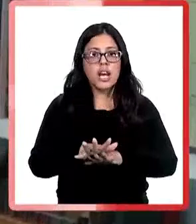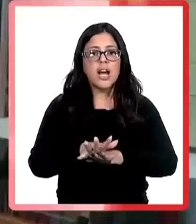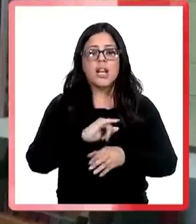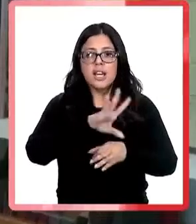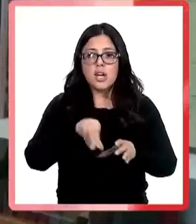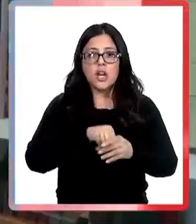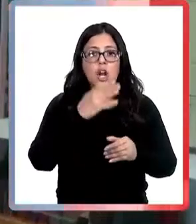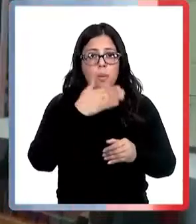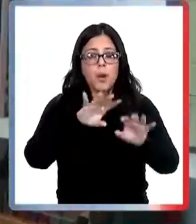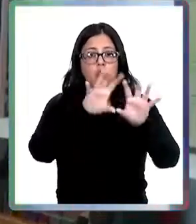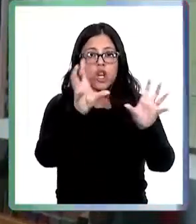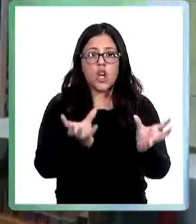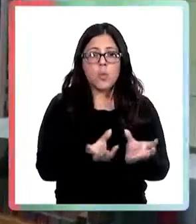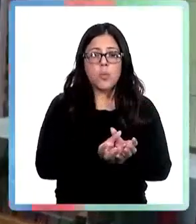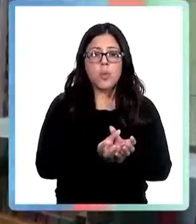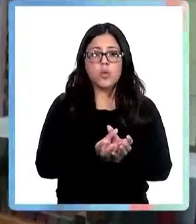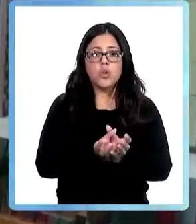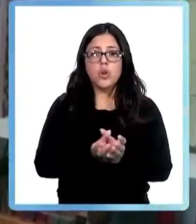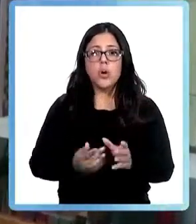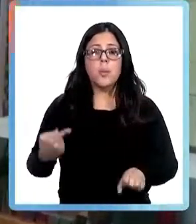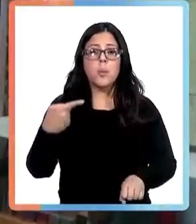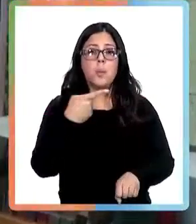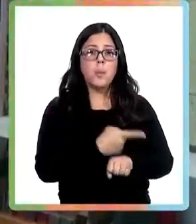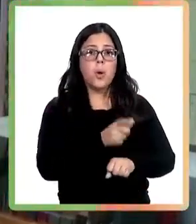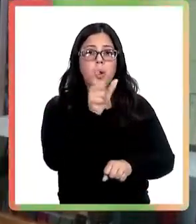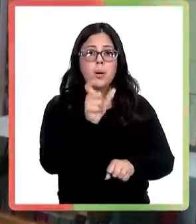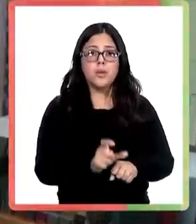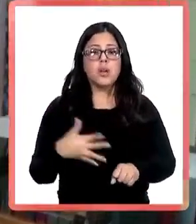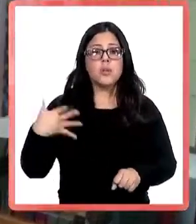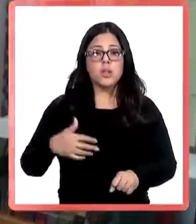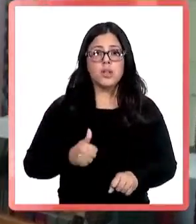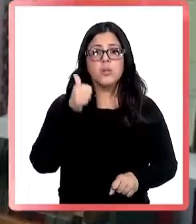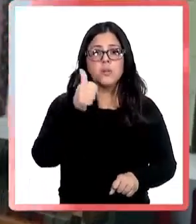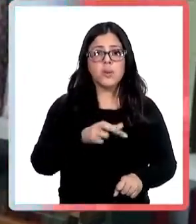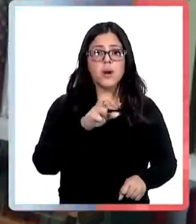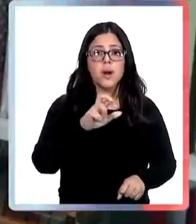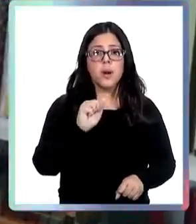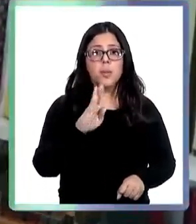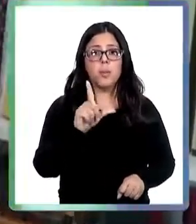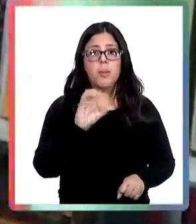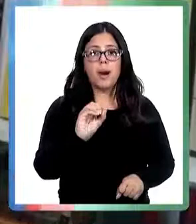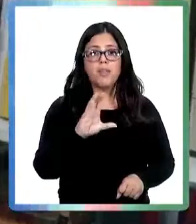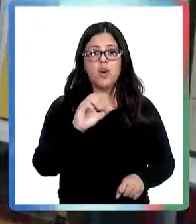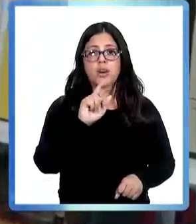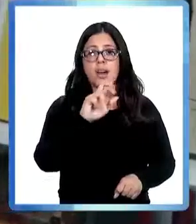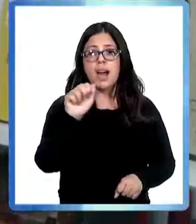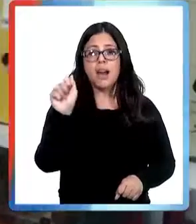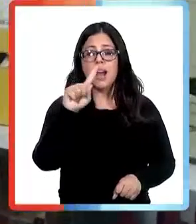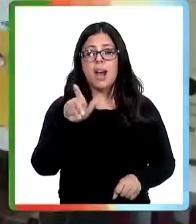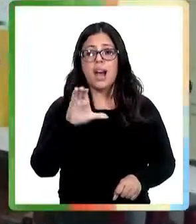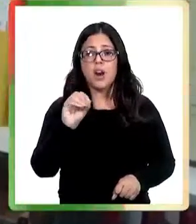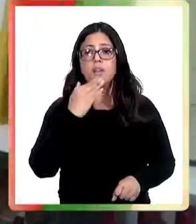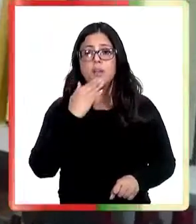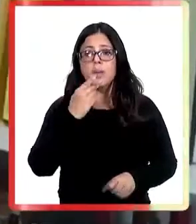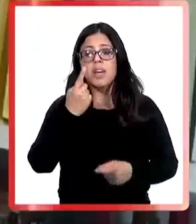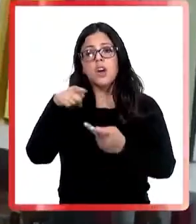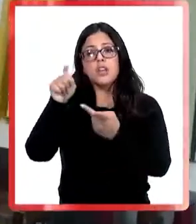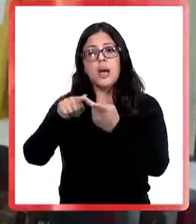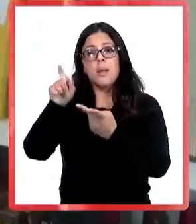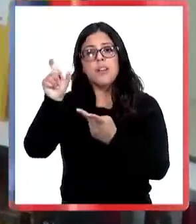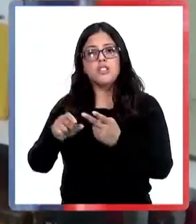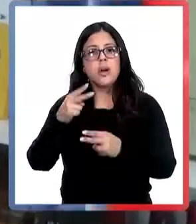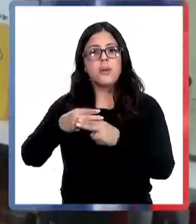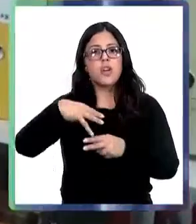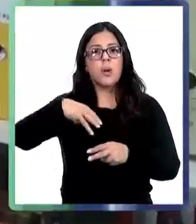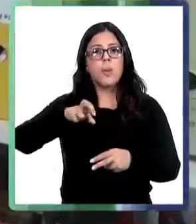mejor de estos dos mundos bajo la dirección de un destacado director invitado que es Pablo Carrasco y con la dirección artística de Manuel Meriño lo que